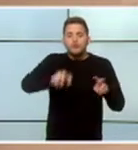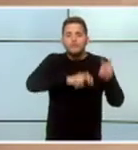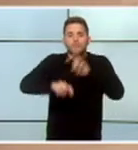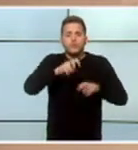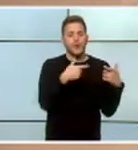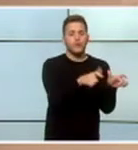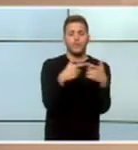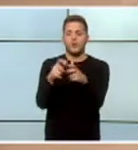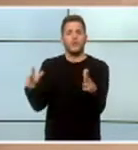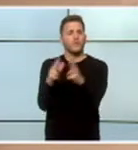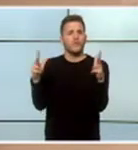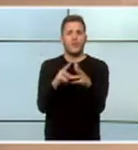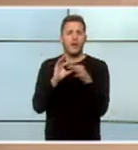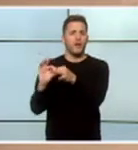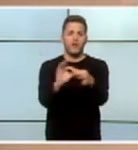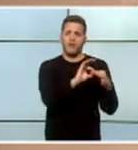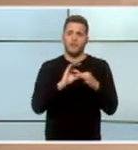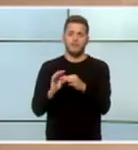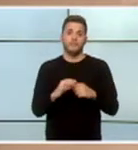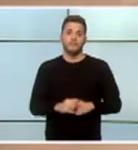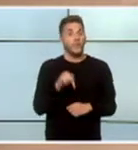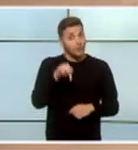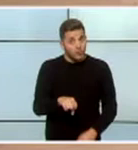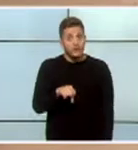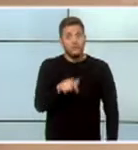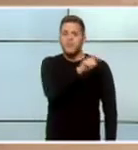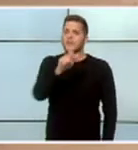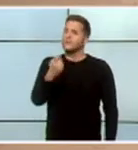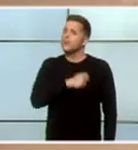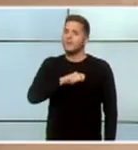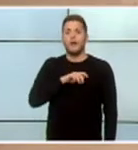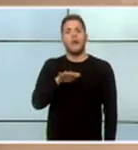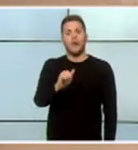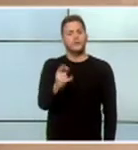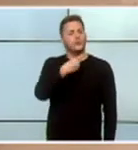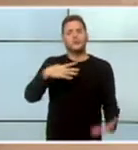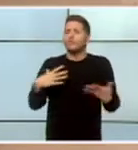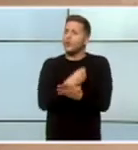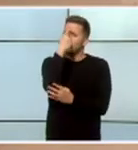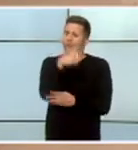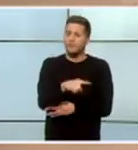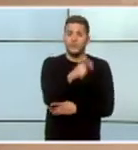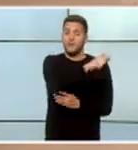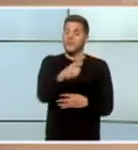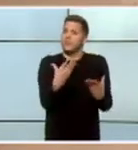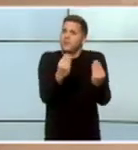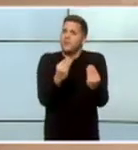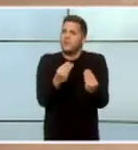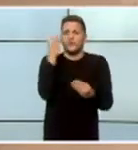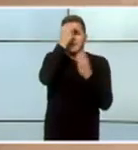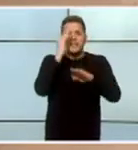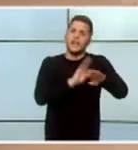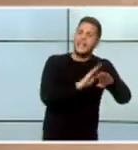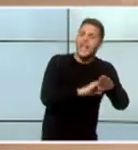sociales... ...hoy hay gente en España... ...lo sabemos todos... ...y esto lo piensa mucha gente que es de izquierdas... ...de